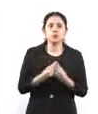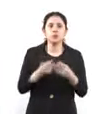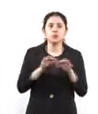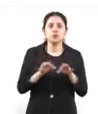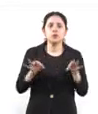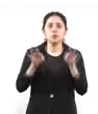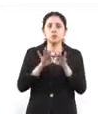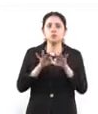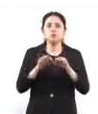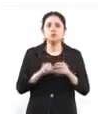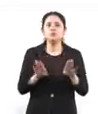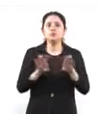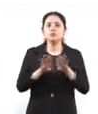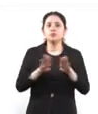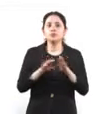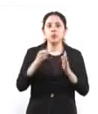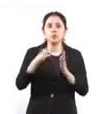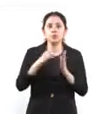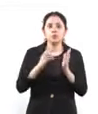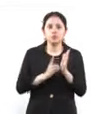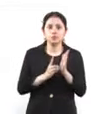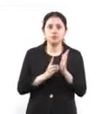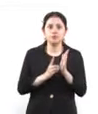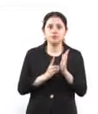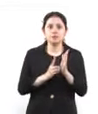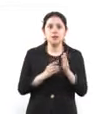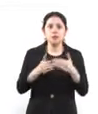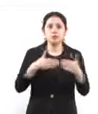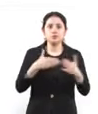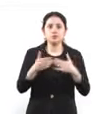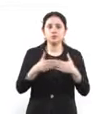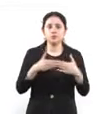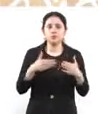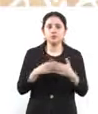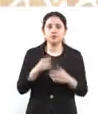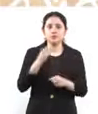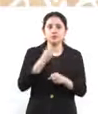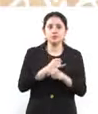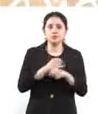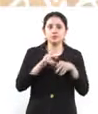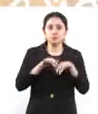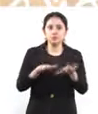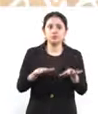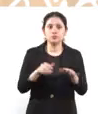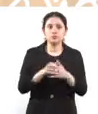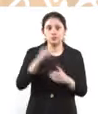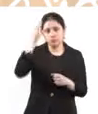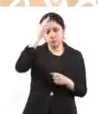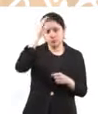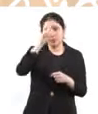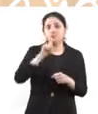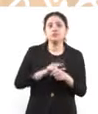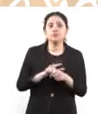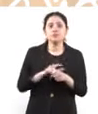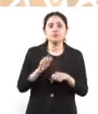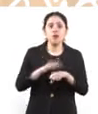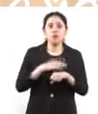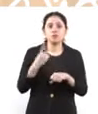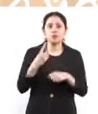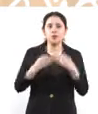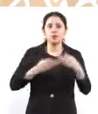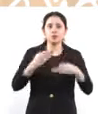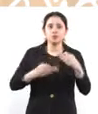estrategia de innovación y de derechos a la información, a los derechos culturales, porque gran parte de la oferta que hay aquí es gratuita,